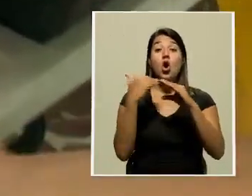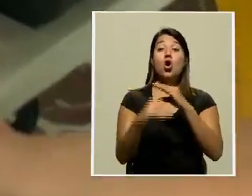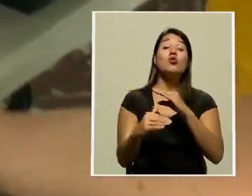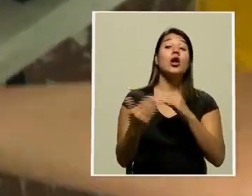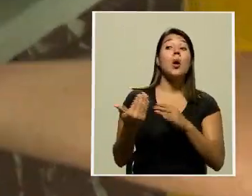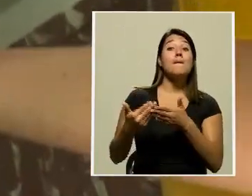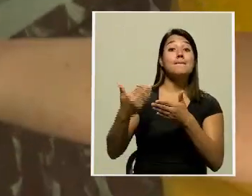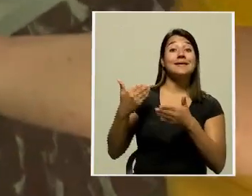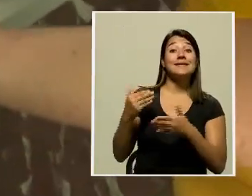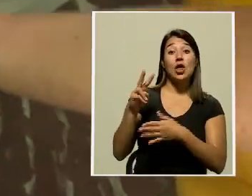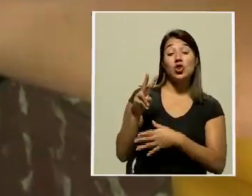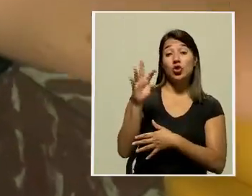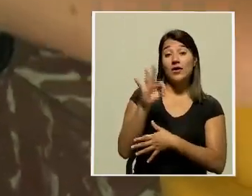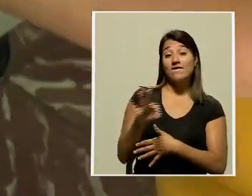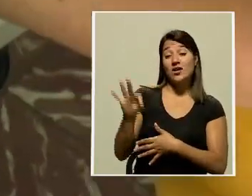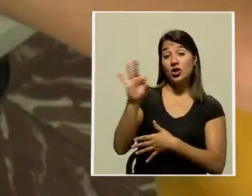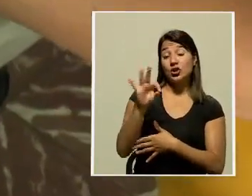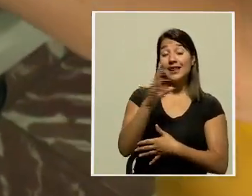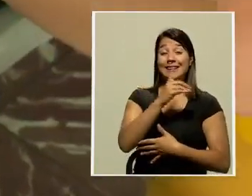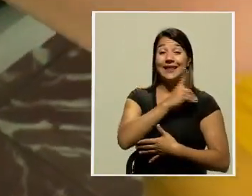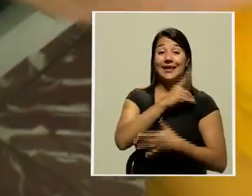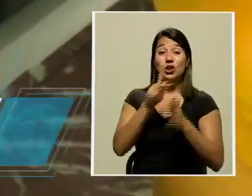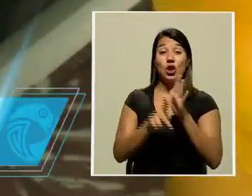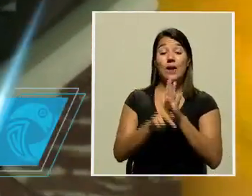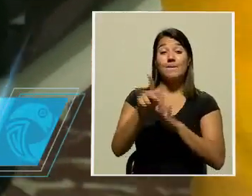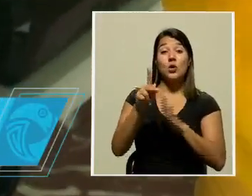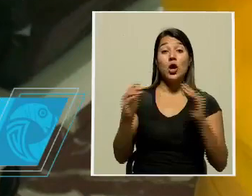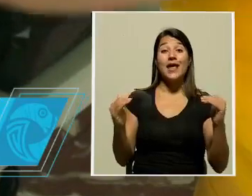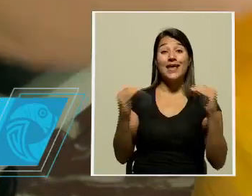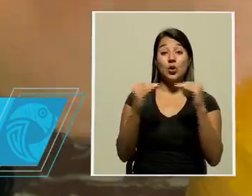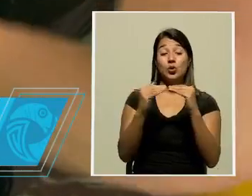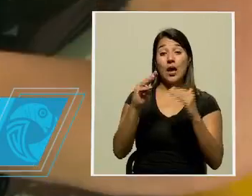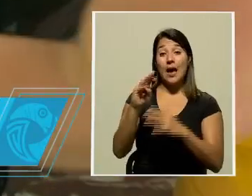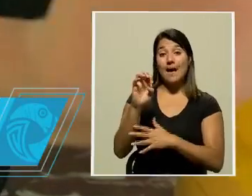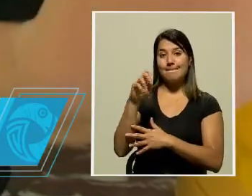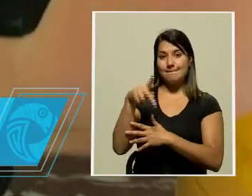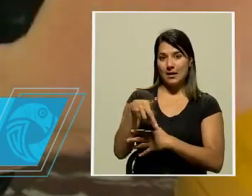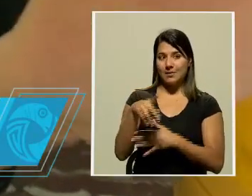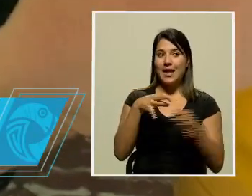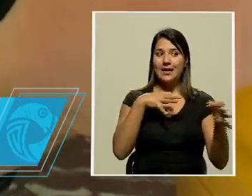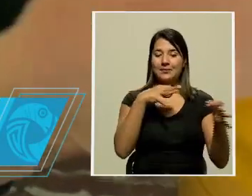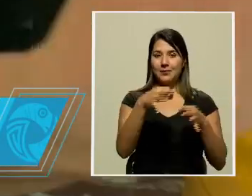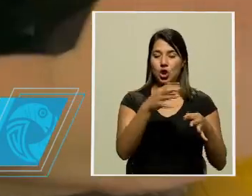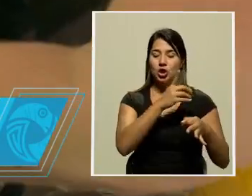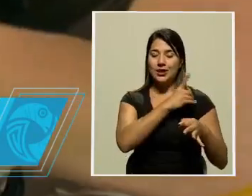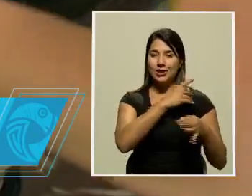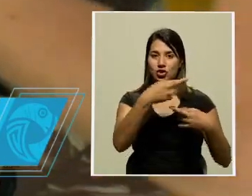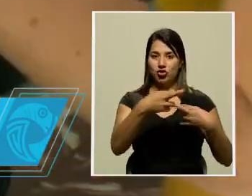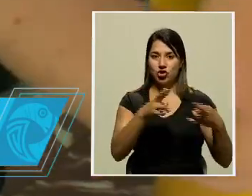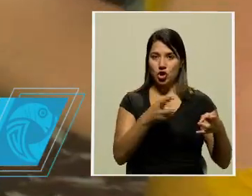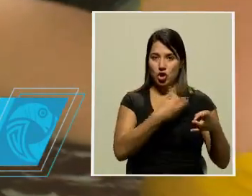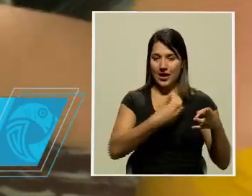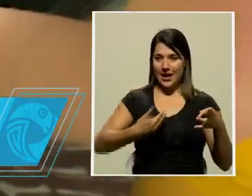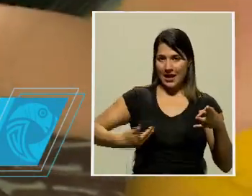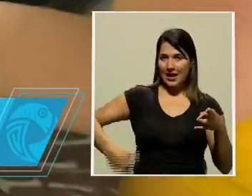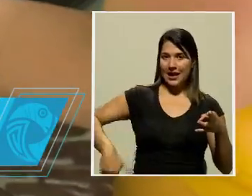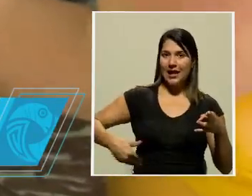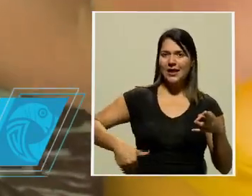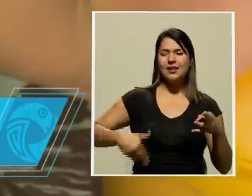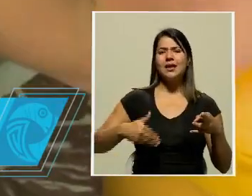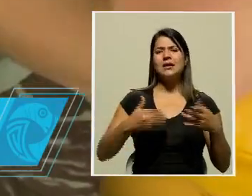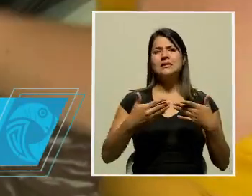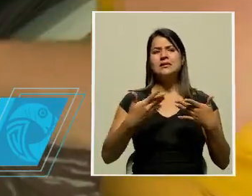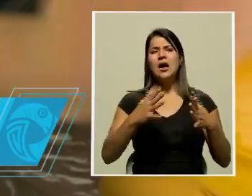febrero, Leonardo Sánchez, director del programa de equidad del MEP, aclaró a la dirección regional de Heredia, tras una seguidilla de